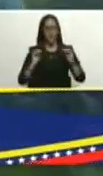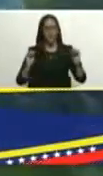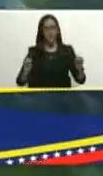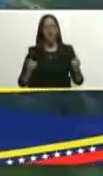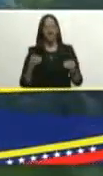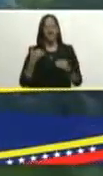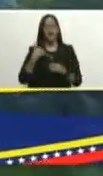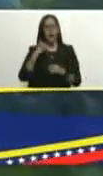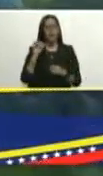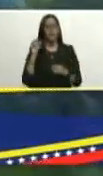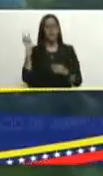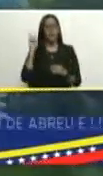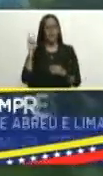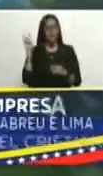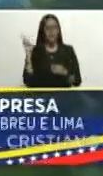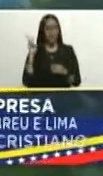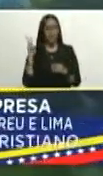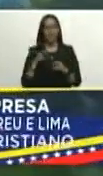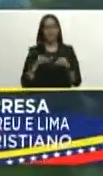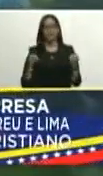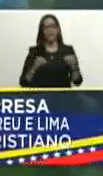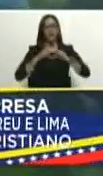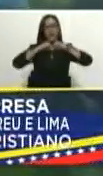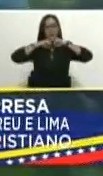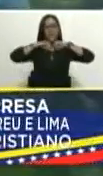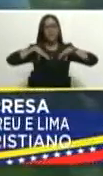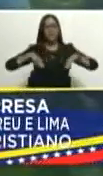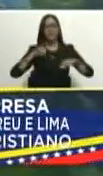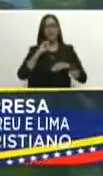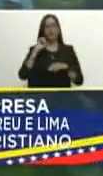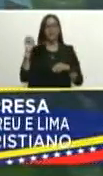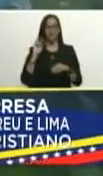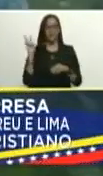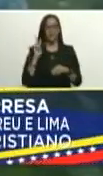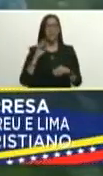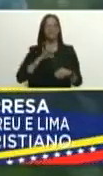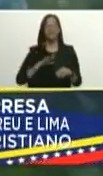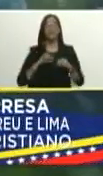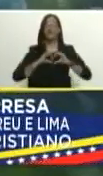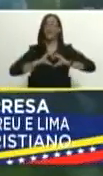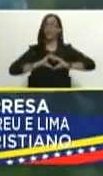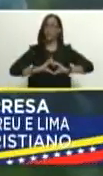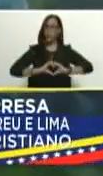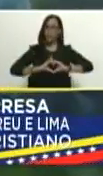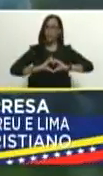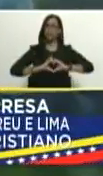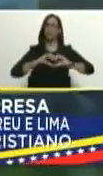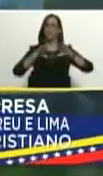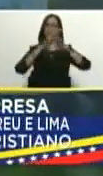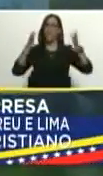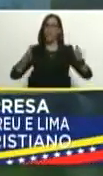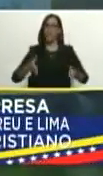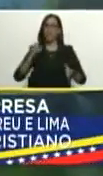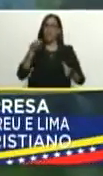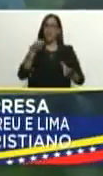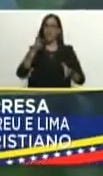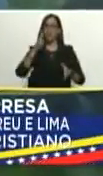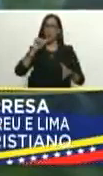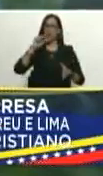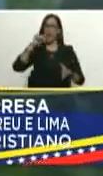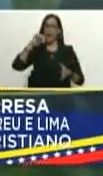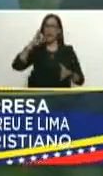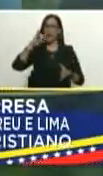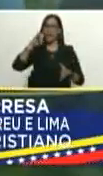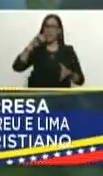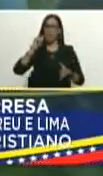Venezuela y sobre esta tierra bendita aquí en el oriente venezolano estamos en el corazón de la mesa de Guanipa como usted lo ha dicho en el municipio